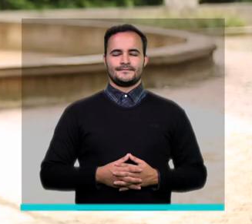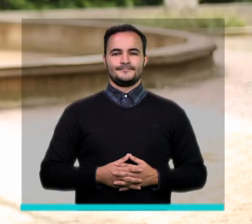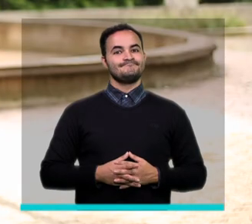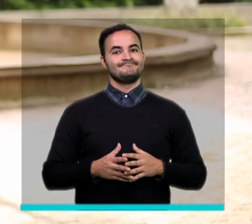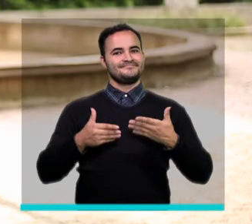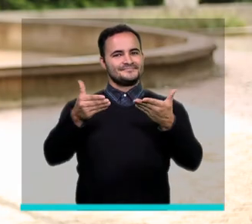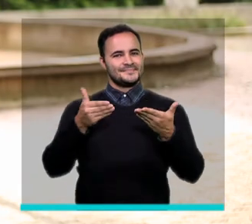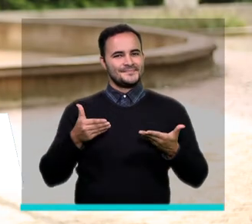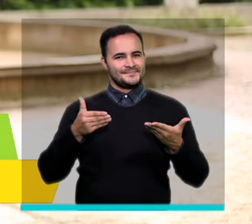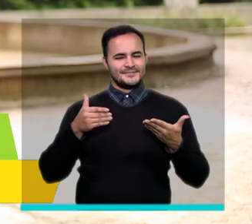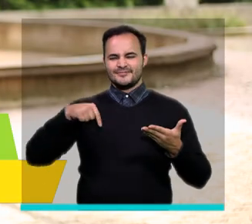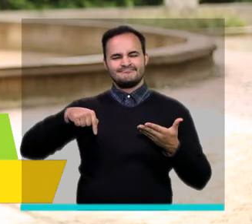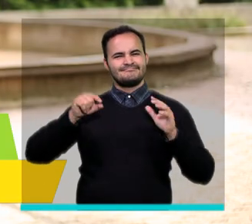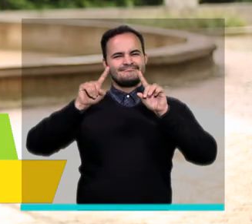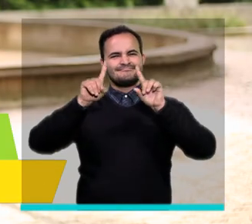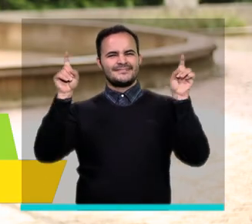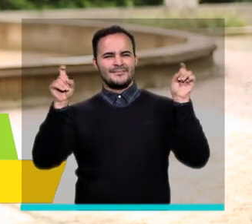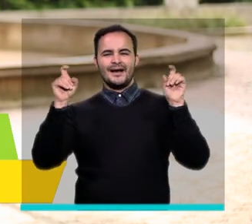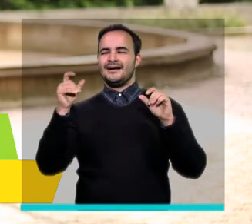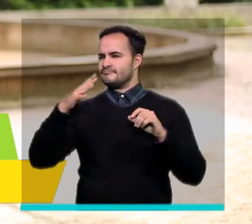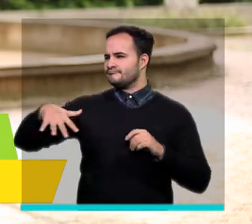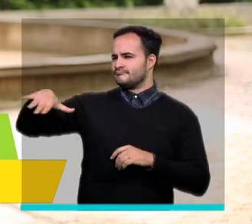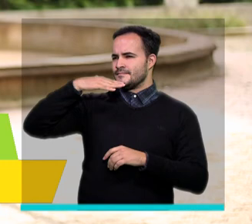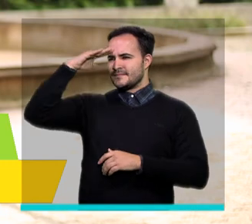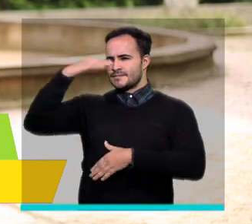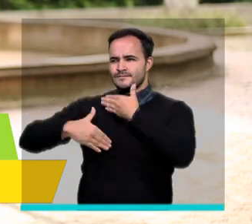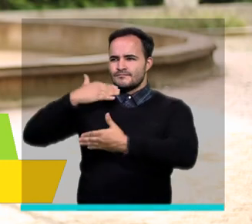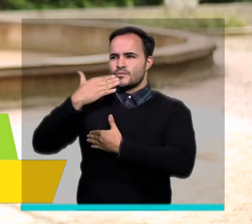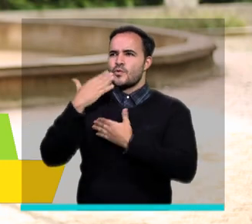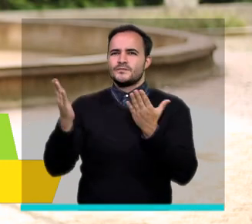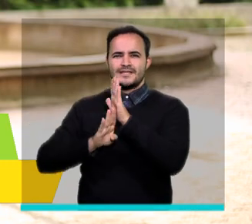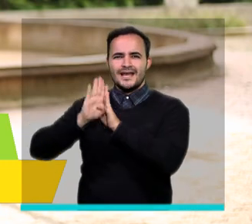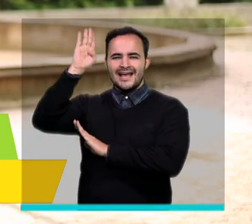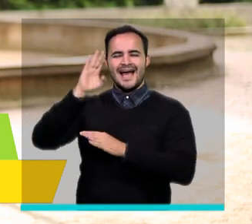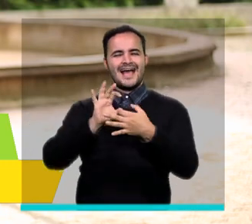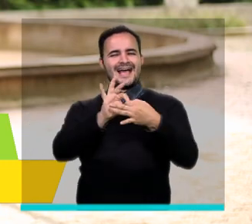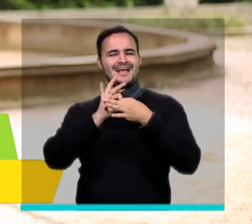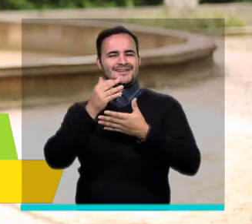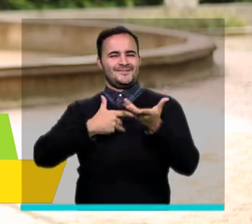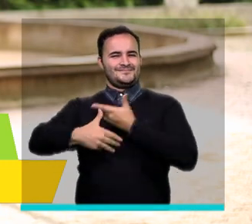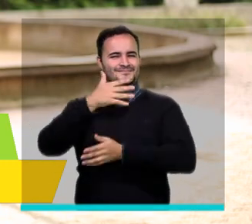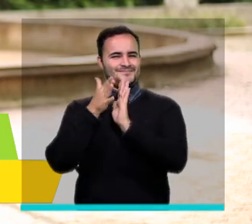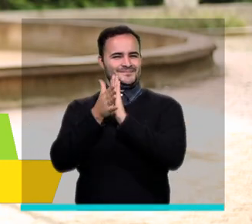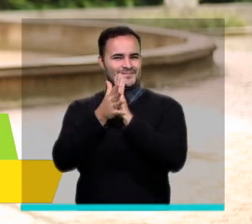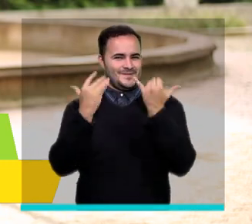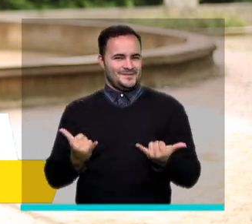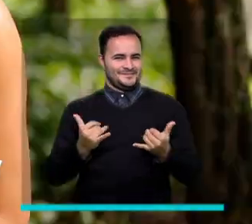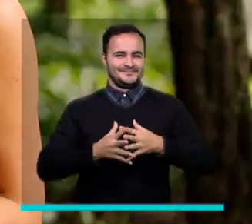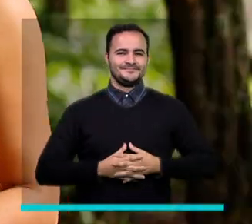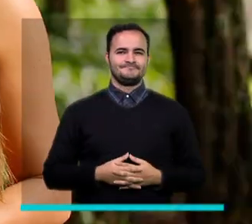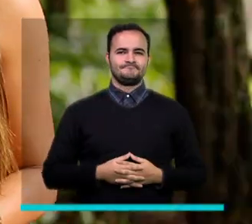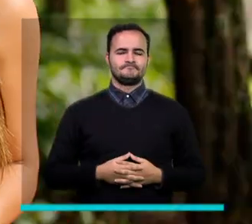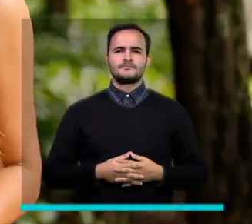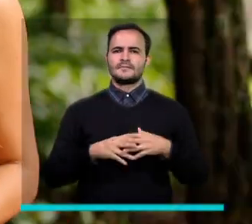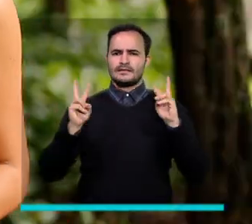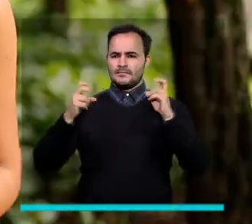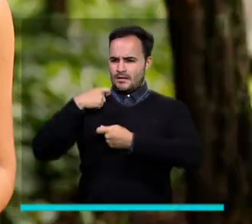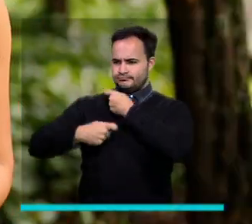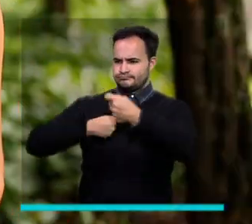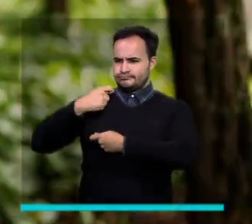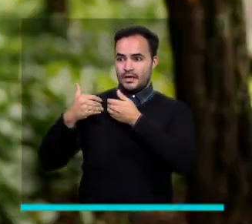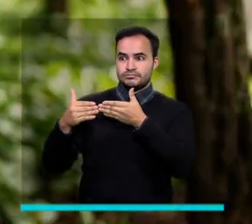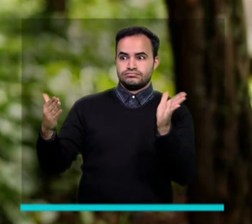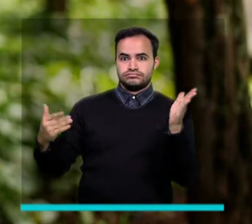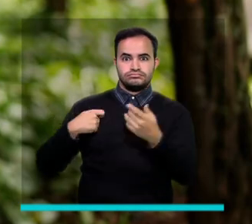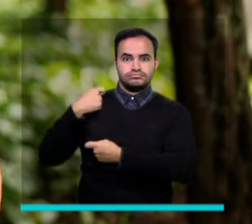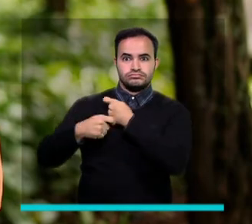Bienvenidos a Medellín Conecta TV, el espacio para que conozcas cómo avanza nuestra Medellín futuro. La reactivación económica